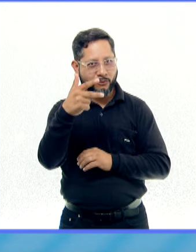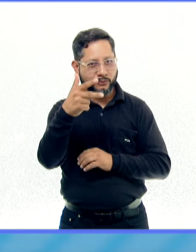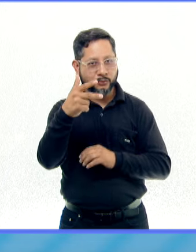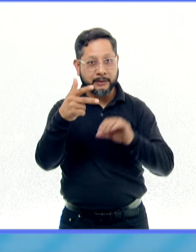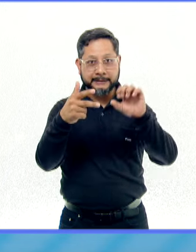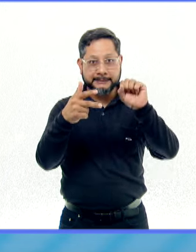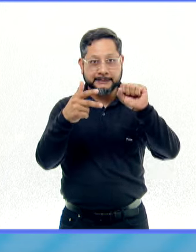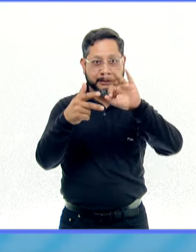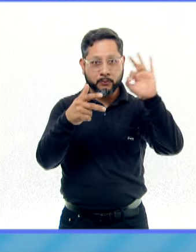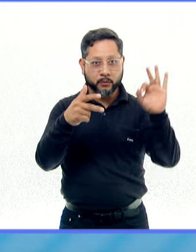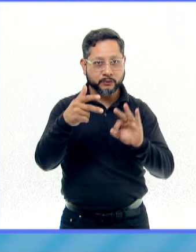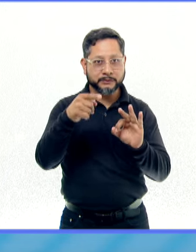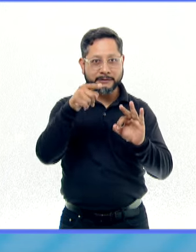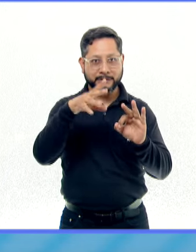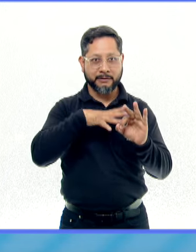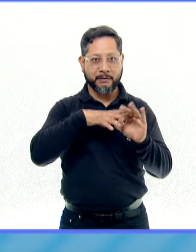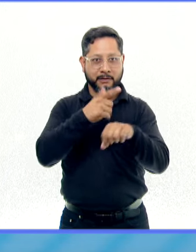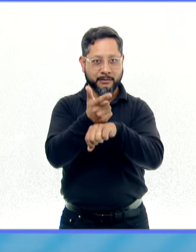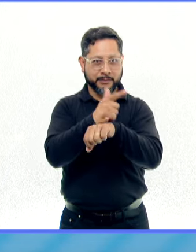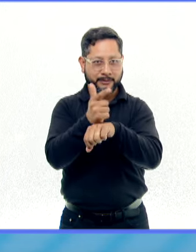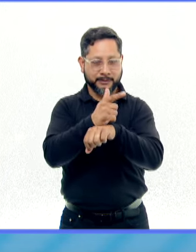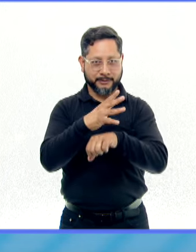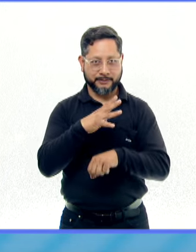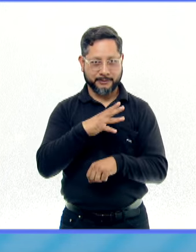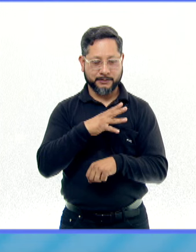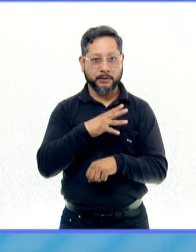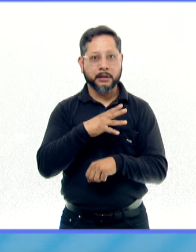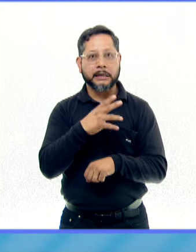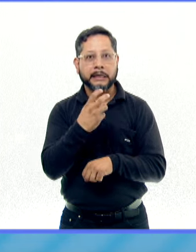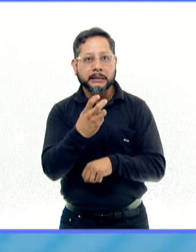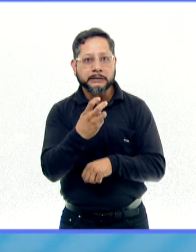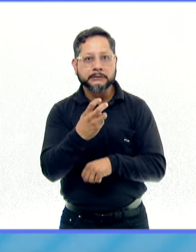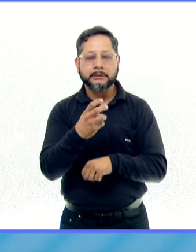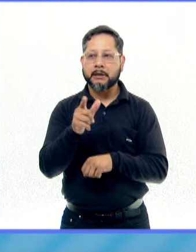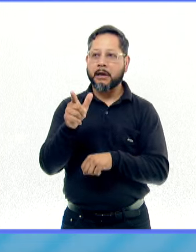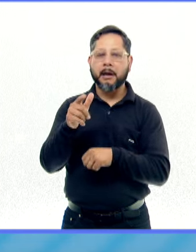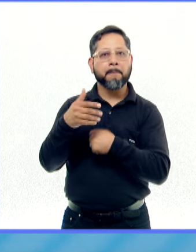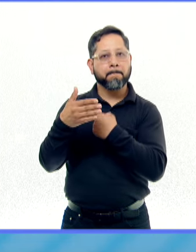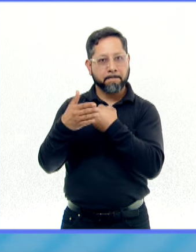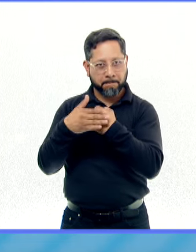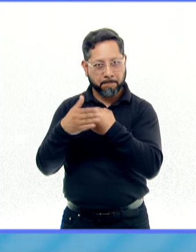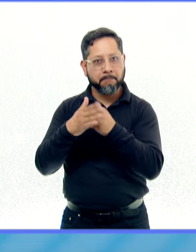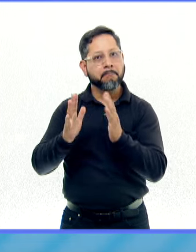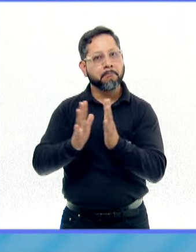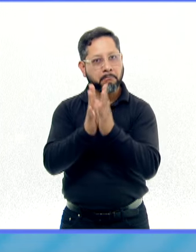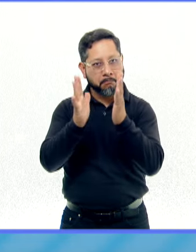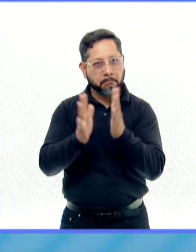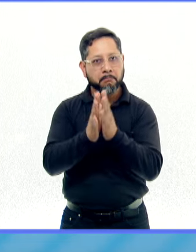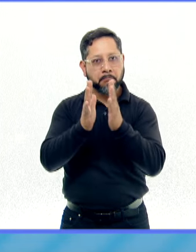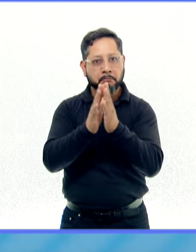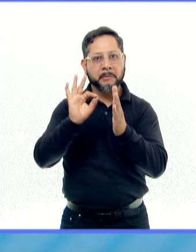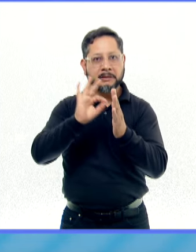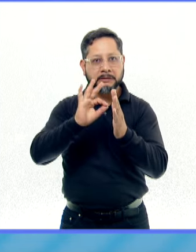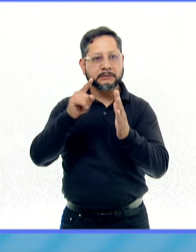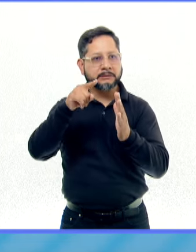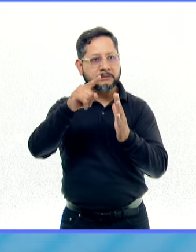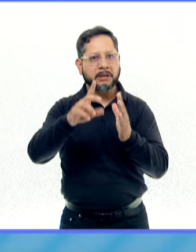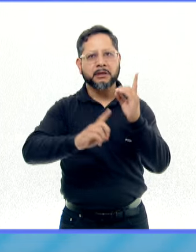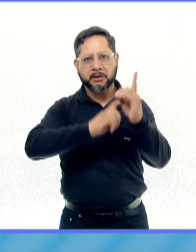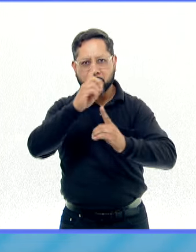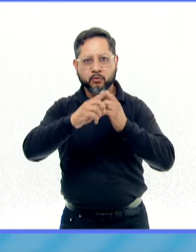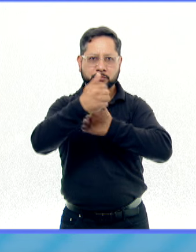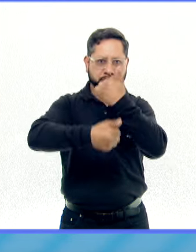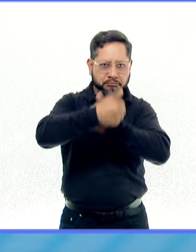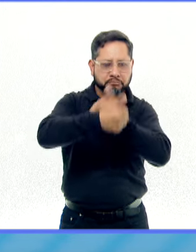% de los créditos de licenciatura. Además de ser considerado próximo participante en torneos y competencias.